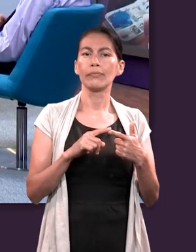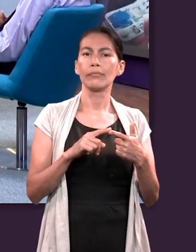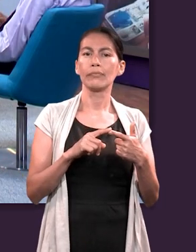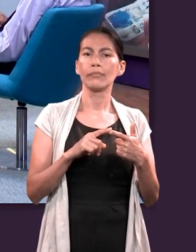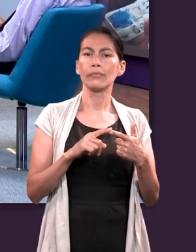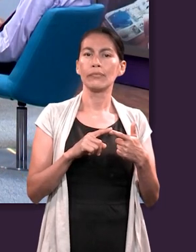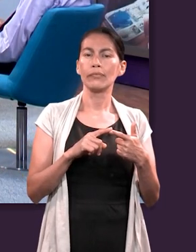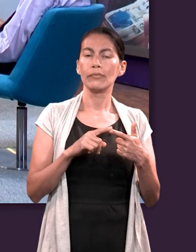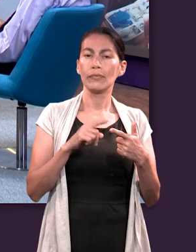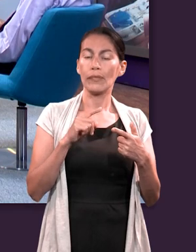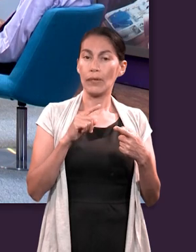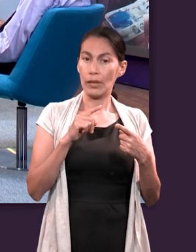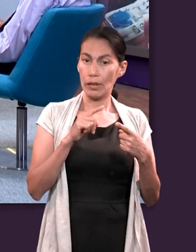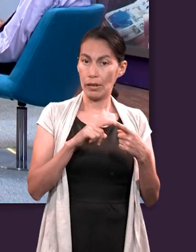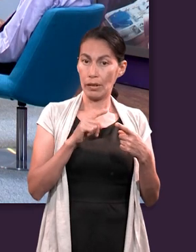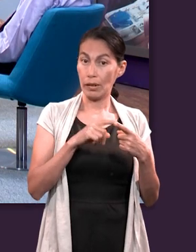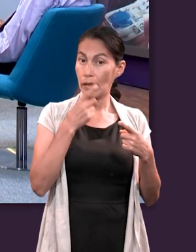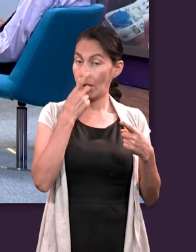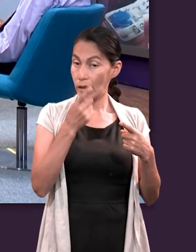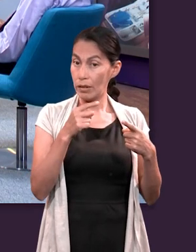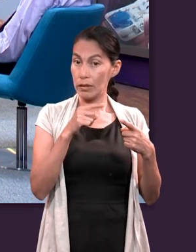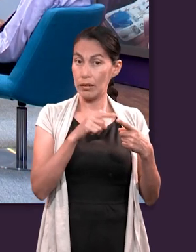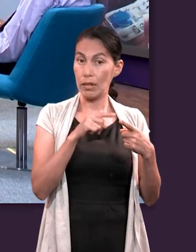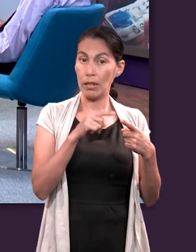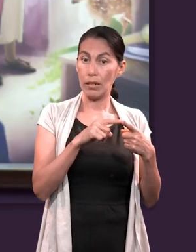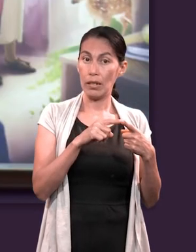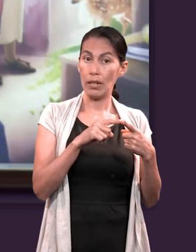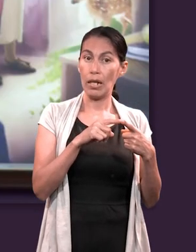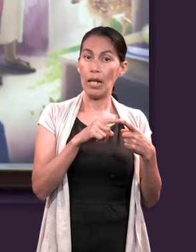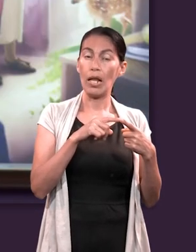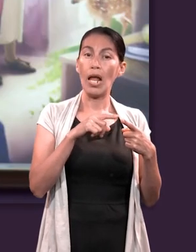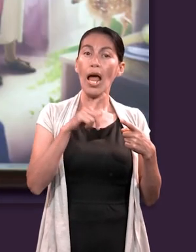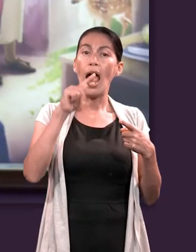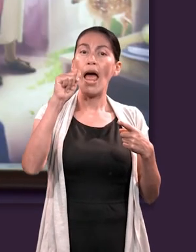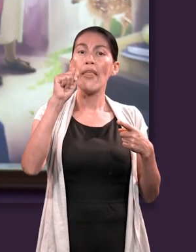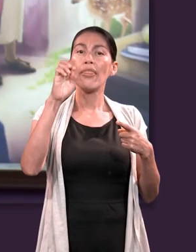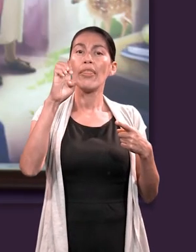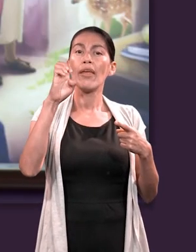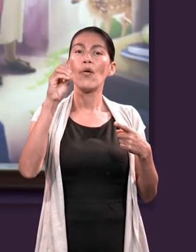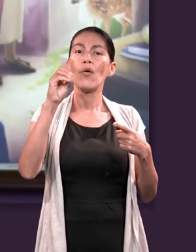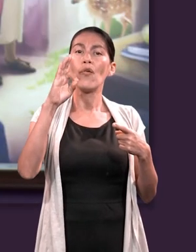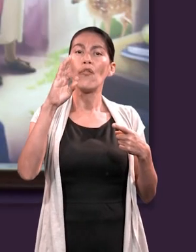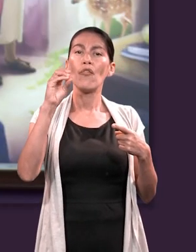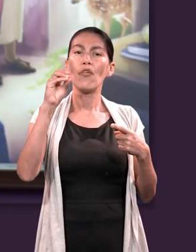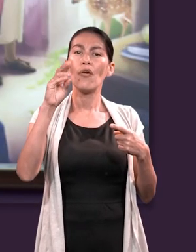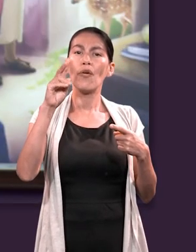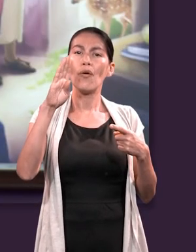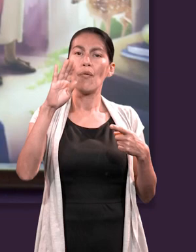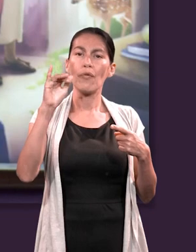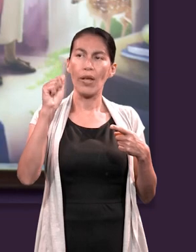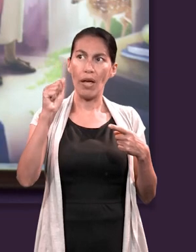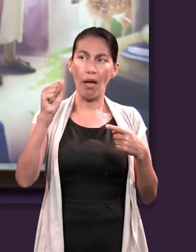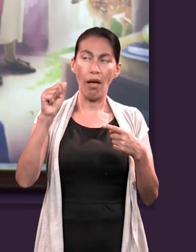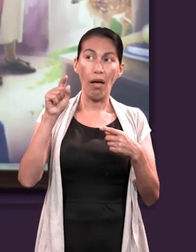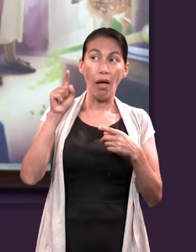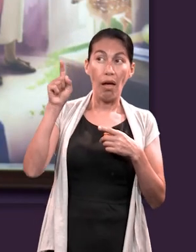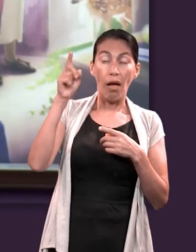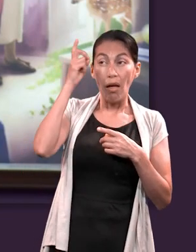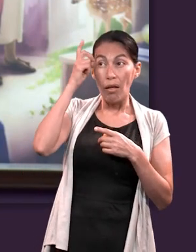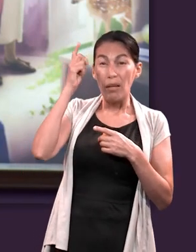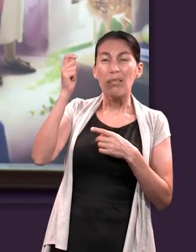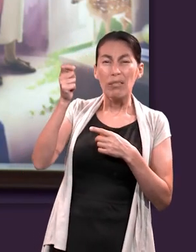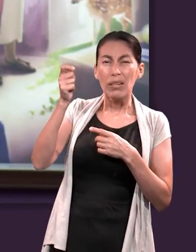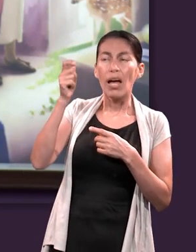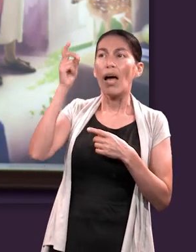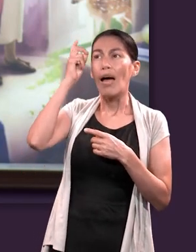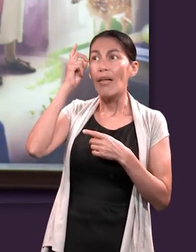da una perspectiva teológica cuando afirma que Adán y Eva contrajeron teofobia. Tuvieron miedo de Dios, es lo